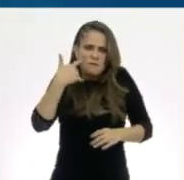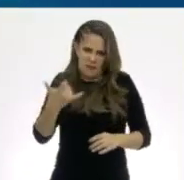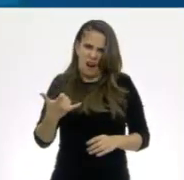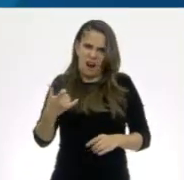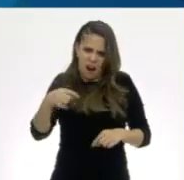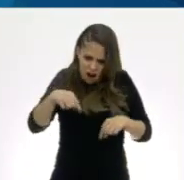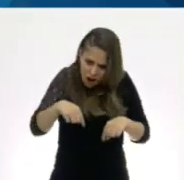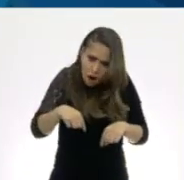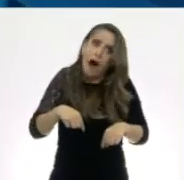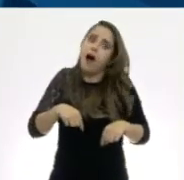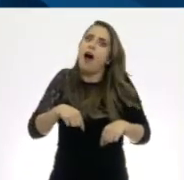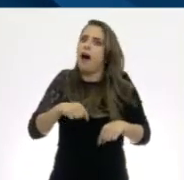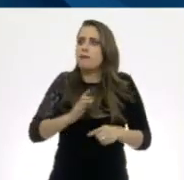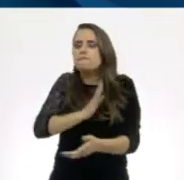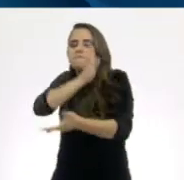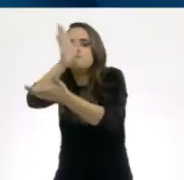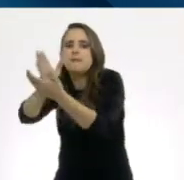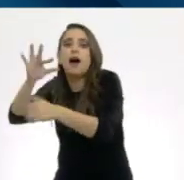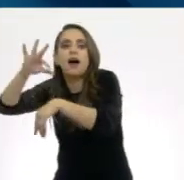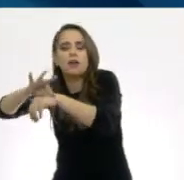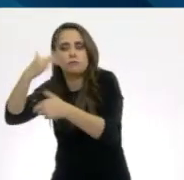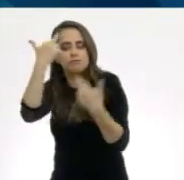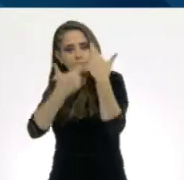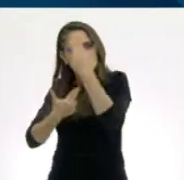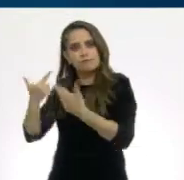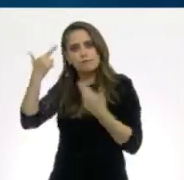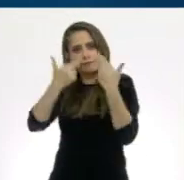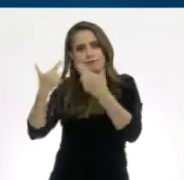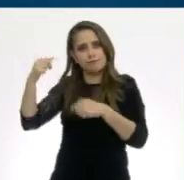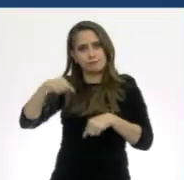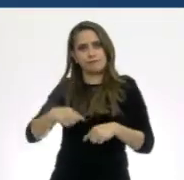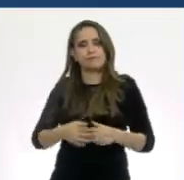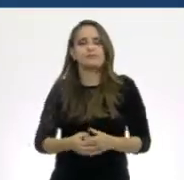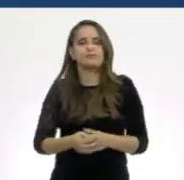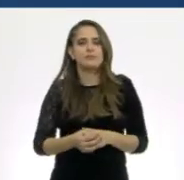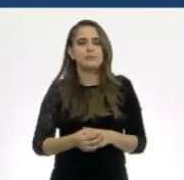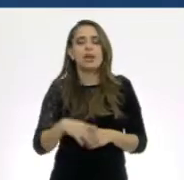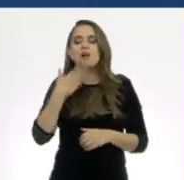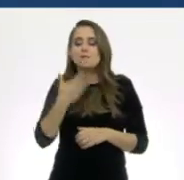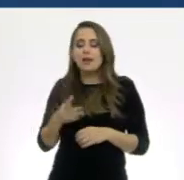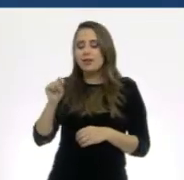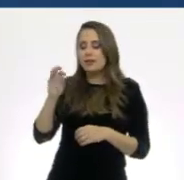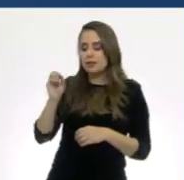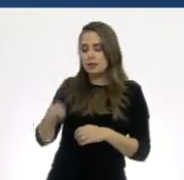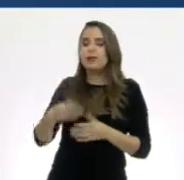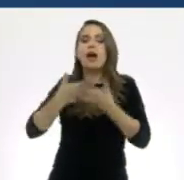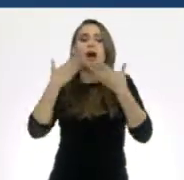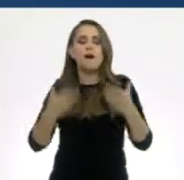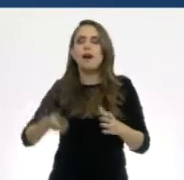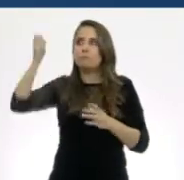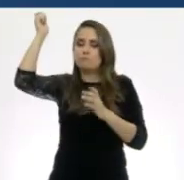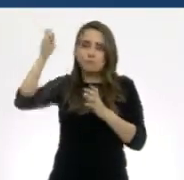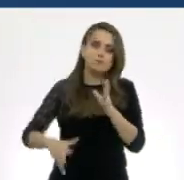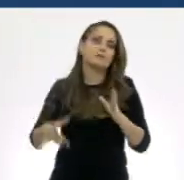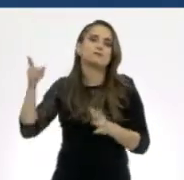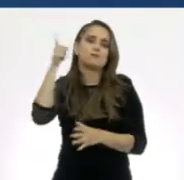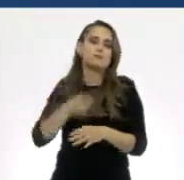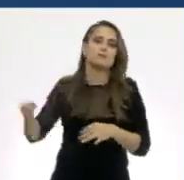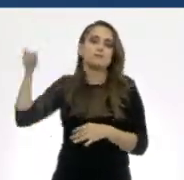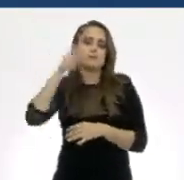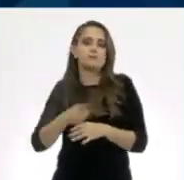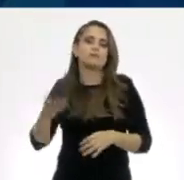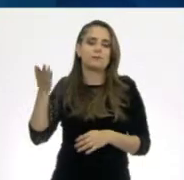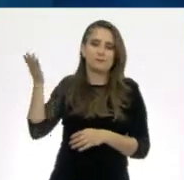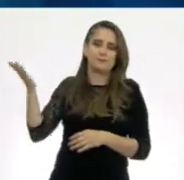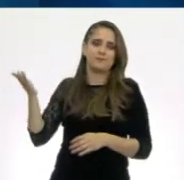visitar al médico. Muy bien, Tom. Y vamos a girar nuestra ruleta, Tom. ¿Listos? ¡Listos!